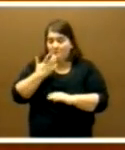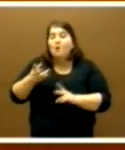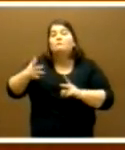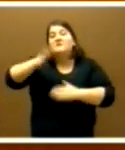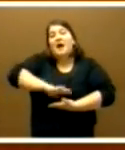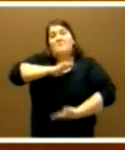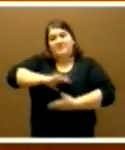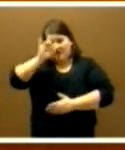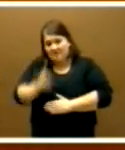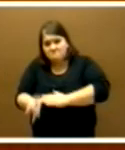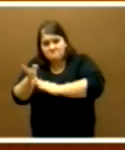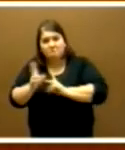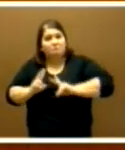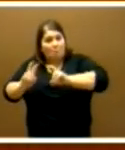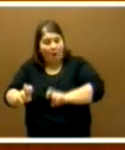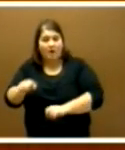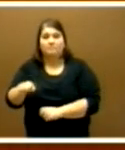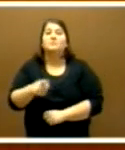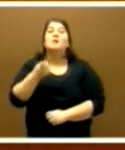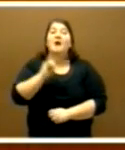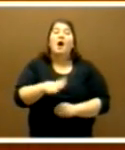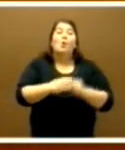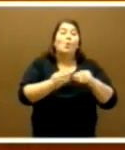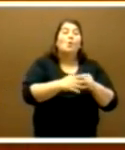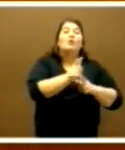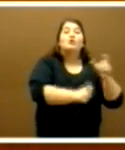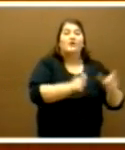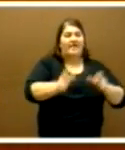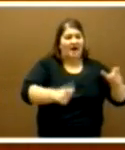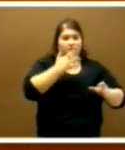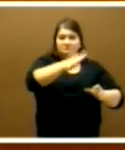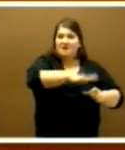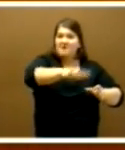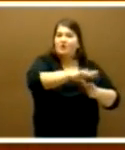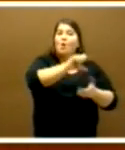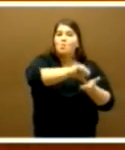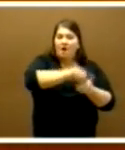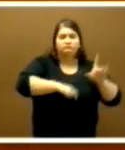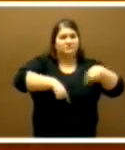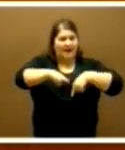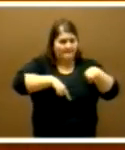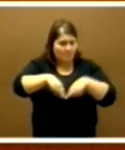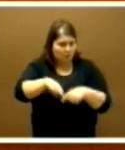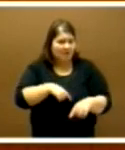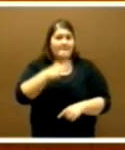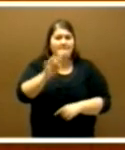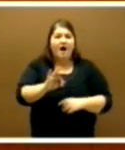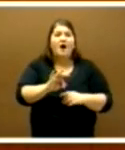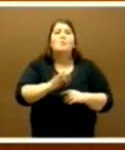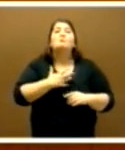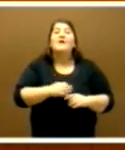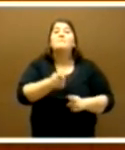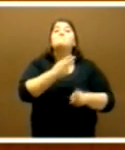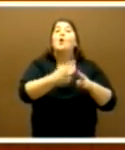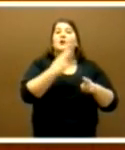innovadoras, análisis sobre el uso de los ciudadanos en relación con los diferentes espacios urbanos, transporte y de la repercusión de las